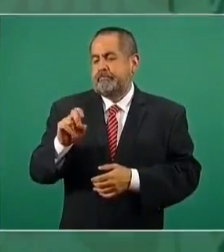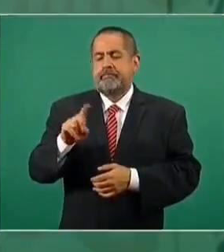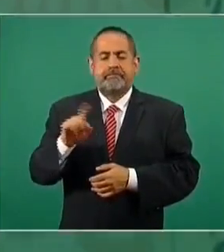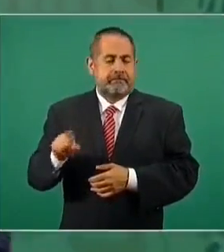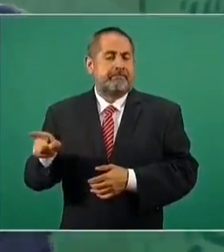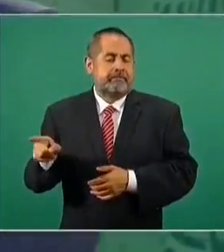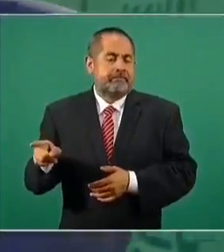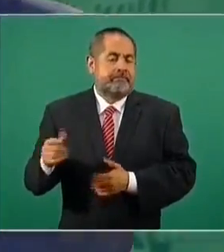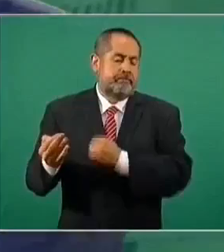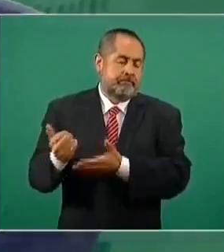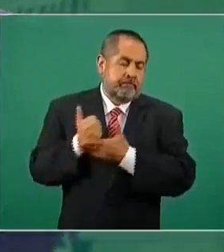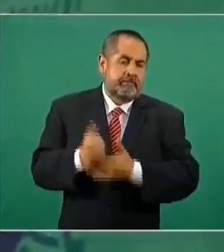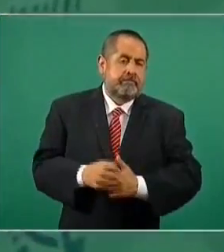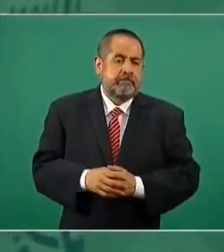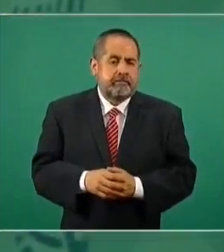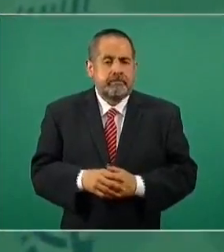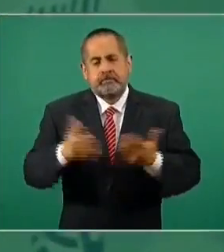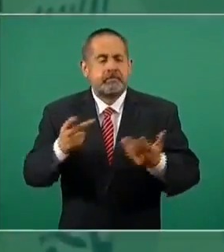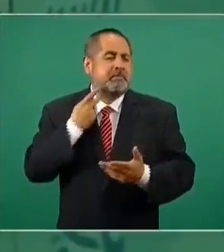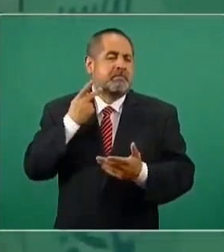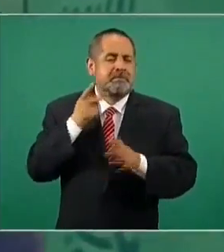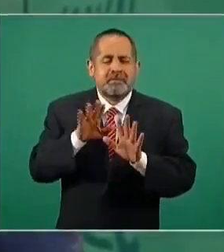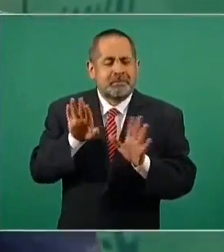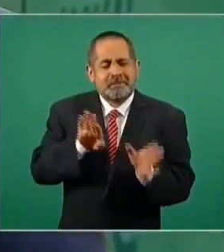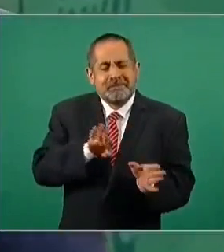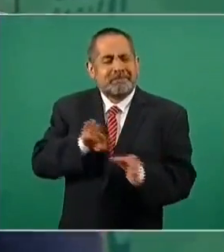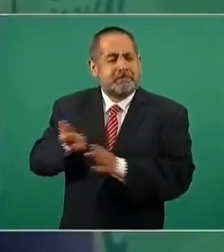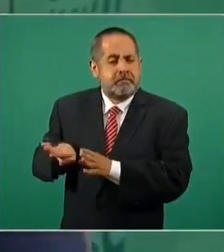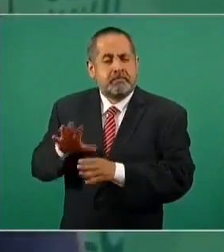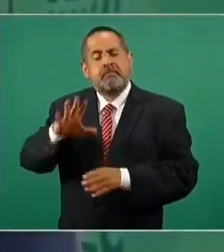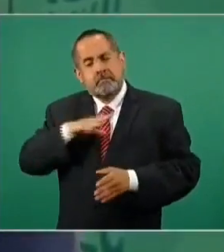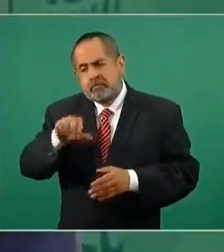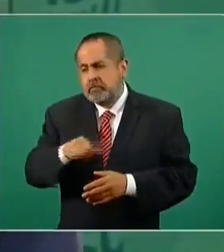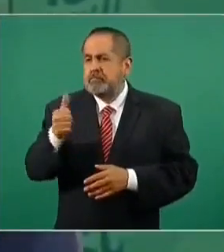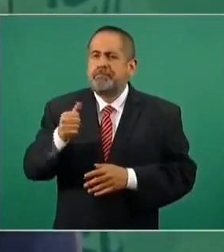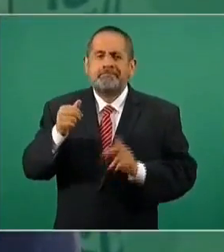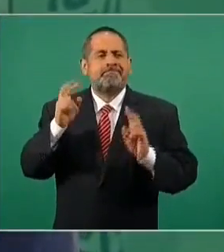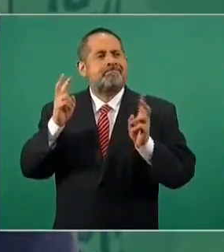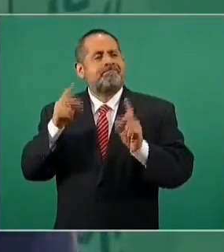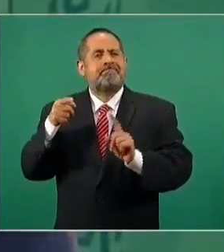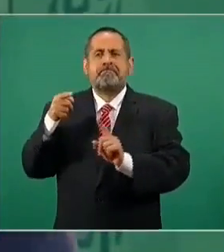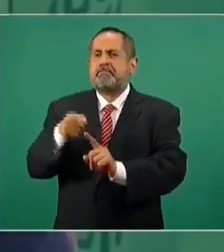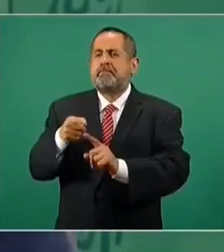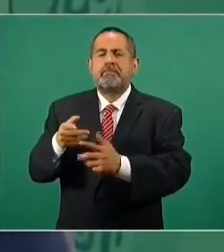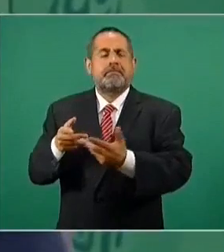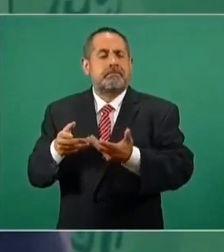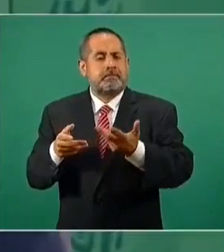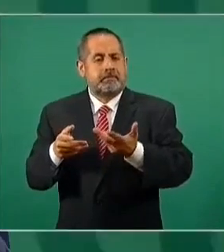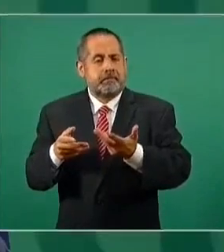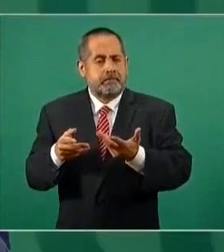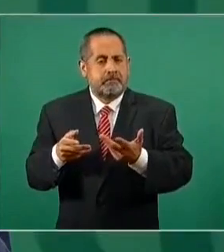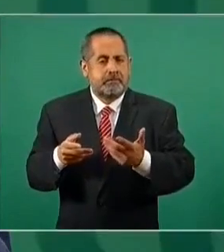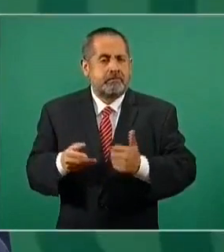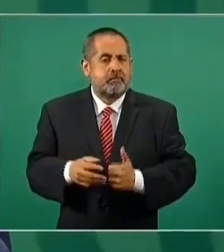la política, existe un